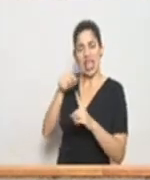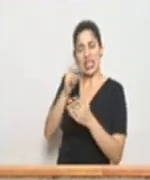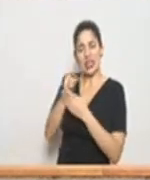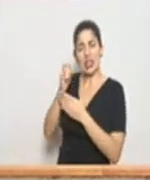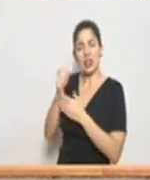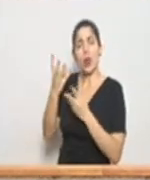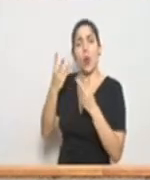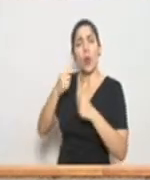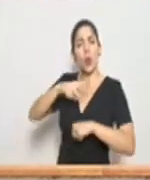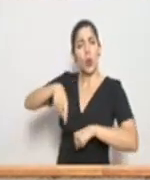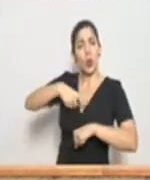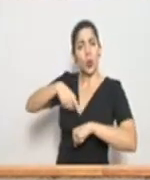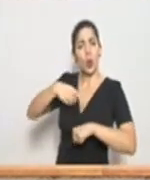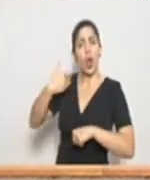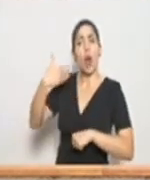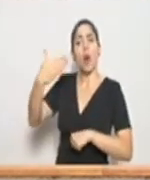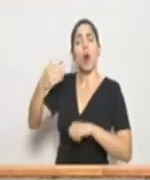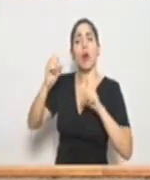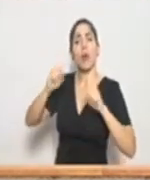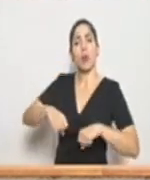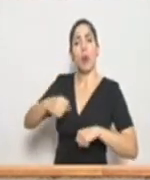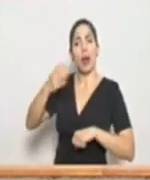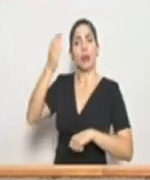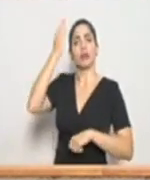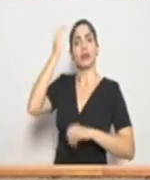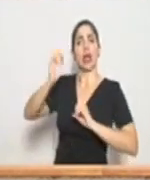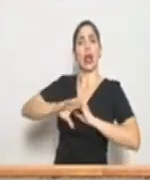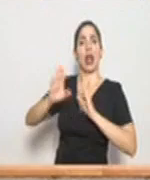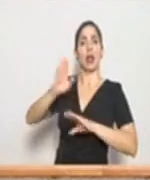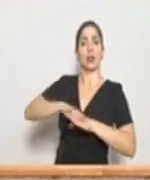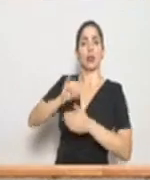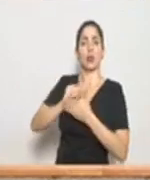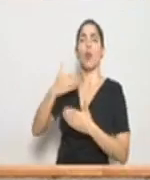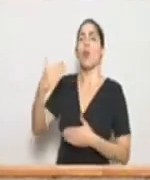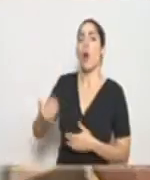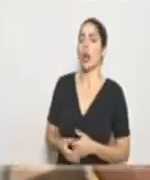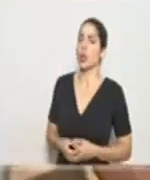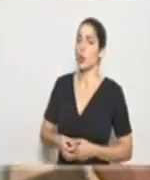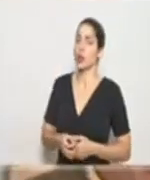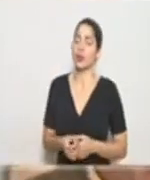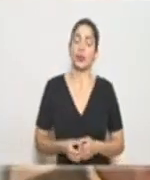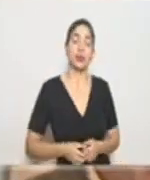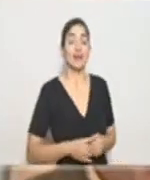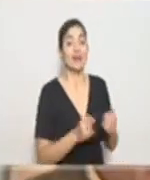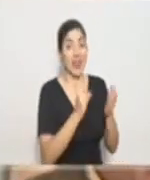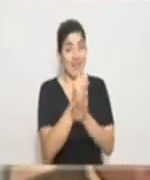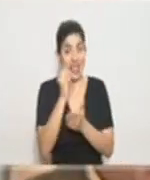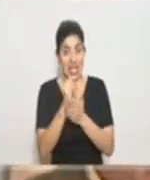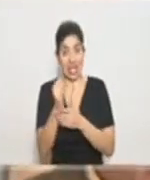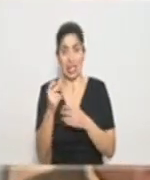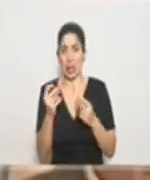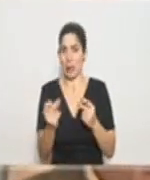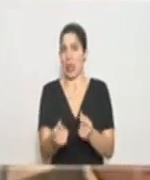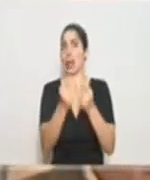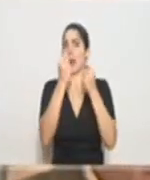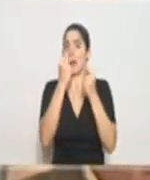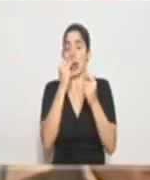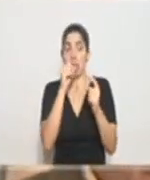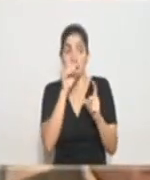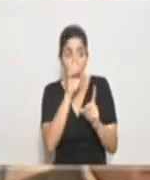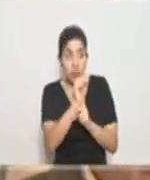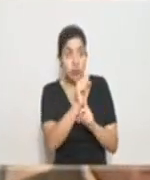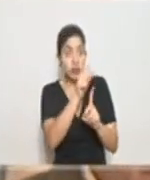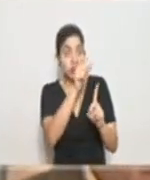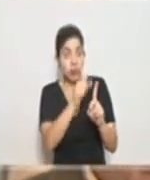investigaciones y cuándo se tiene claridad al respecto si las investigaciones se realizan inmediatamente nosotros tenemos